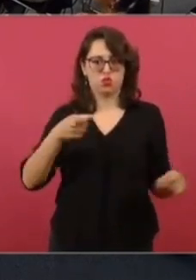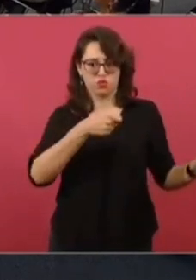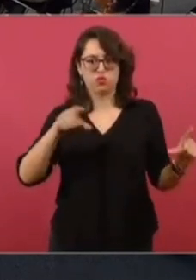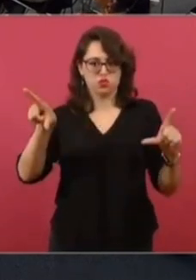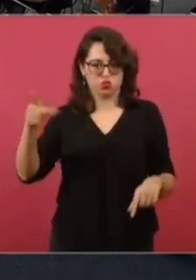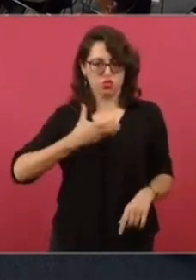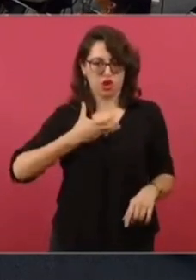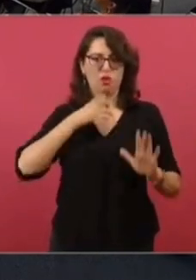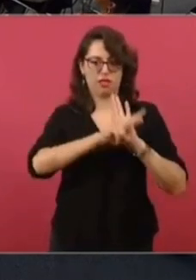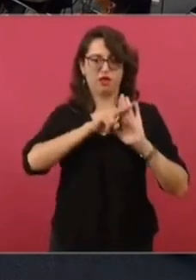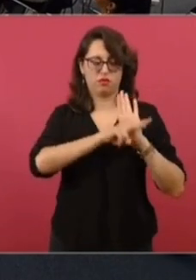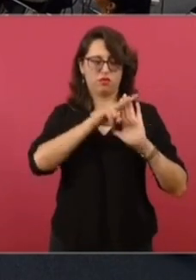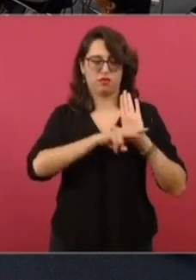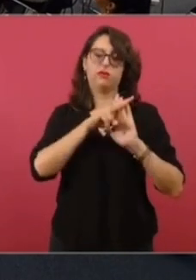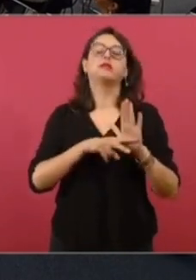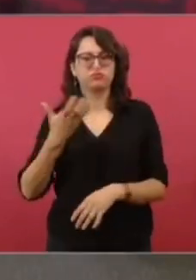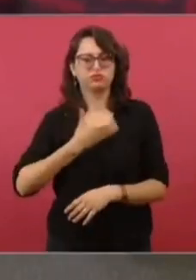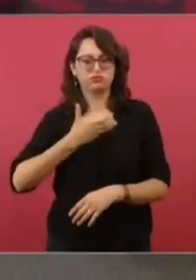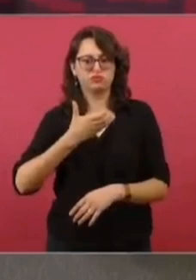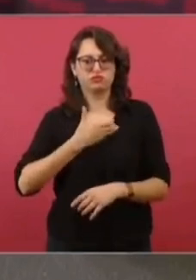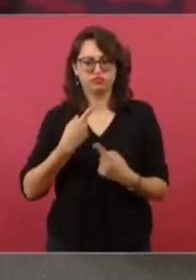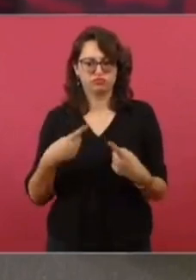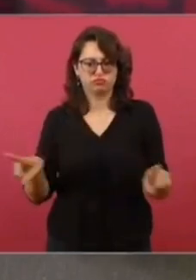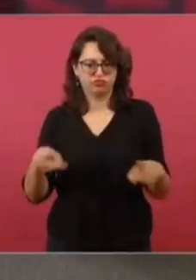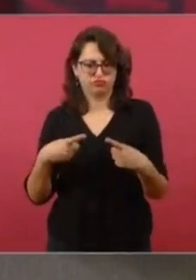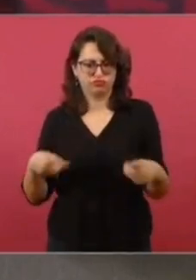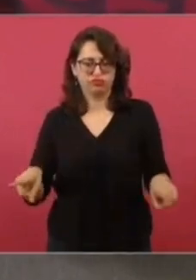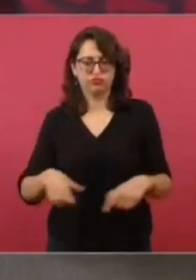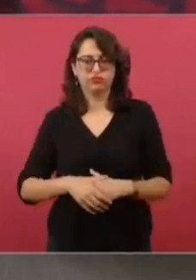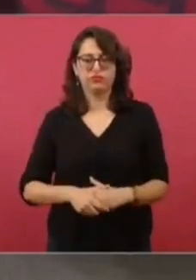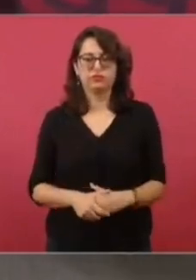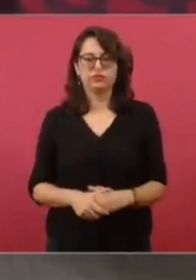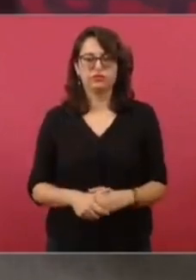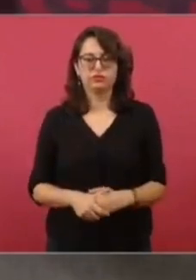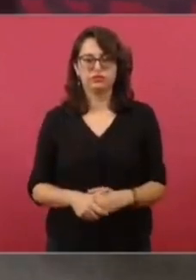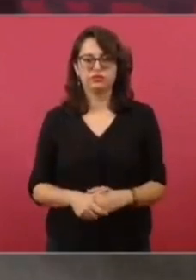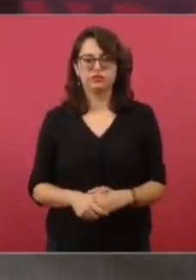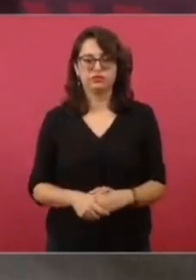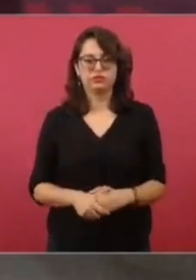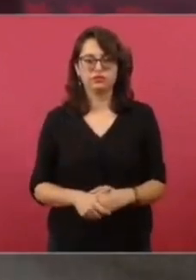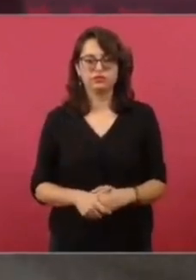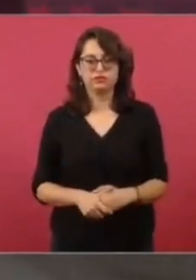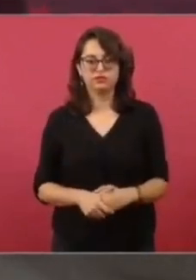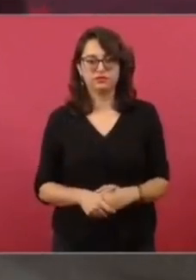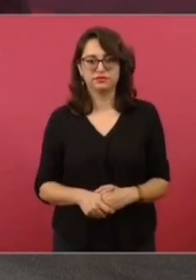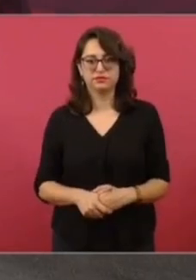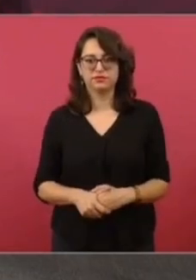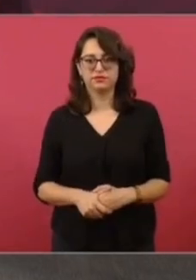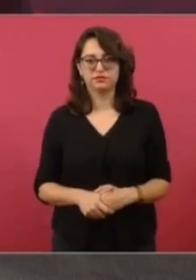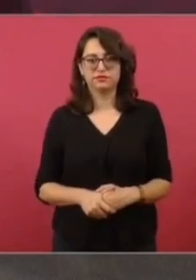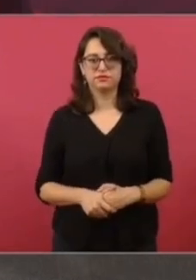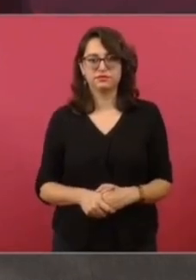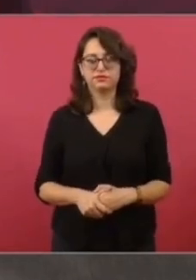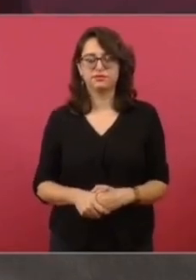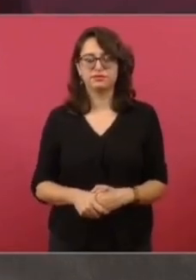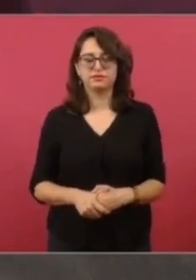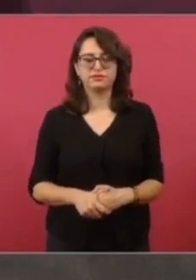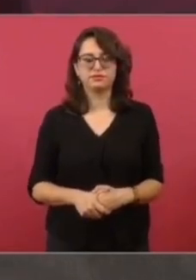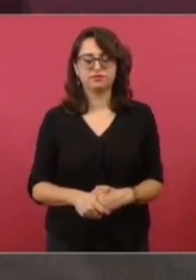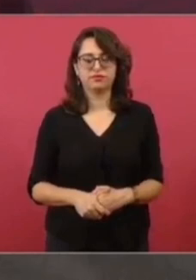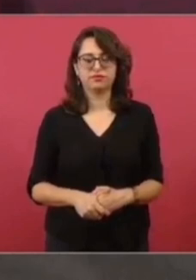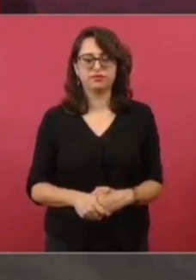niñas, jóvenes, cantándolas. Le acepto hasta lo que hay. ¿Qué parte no